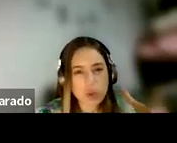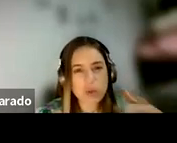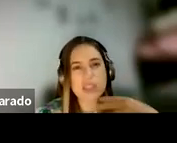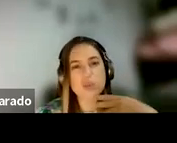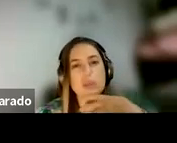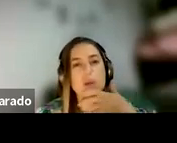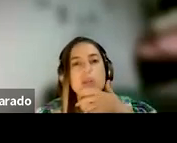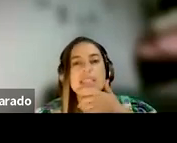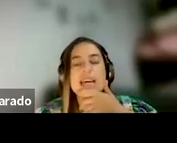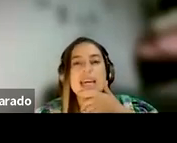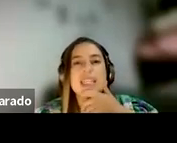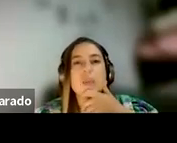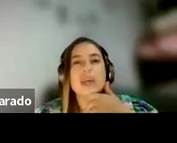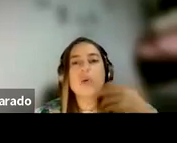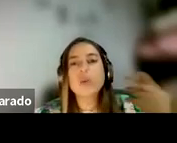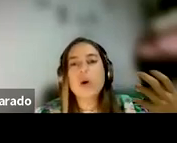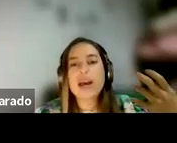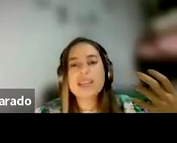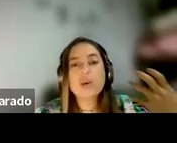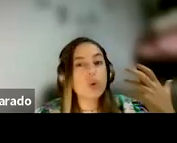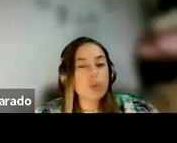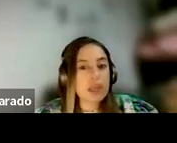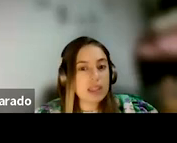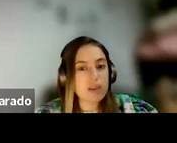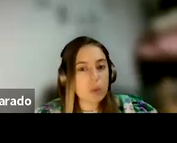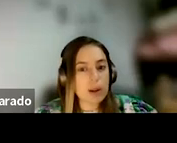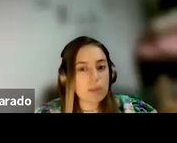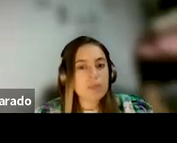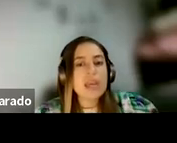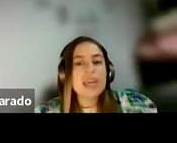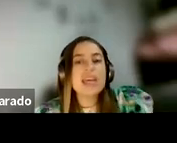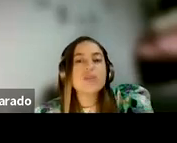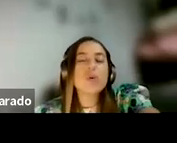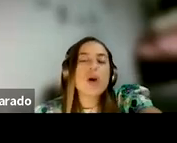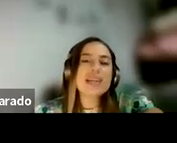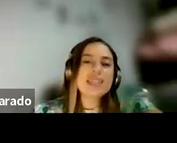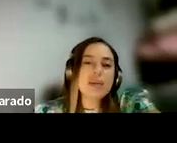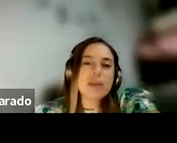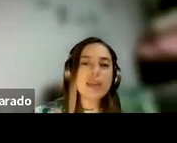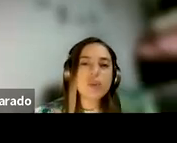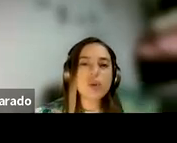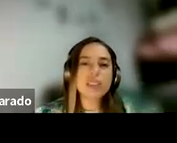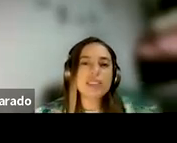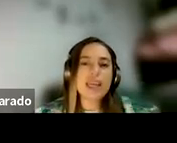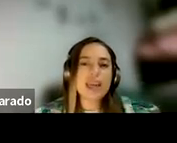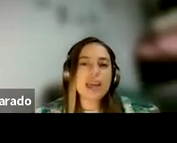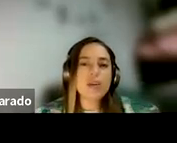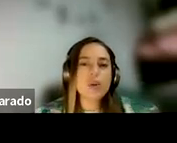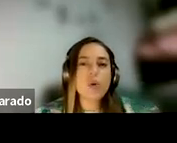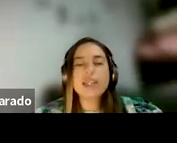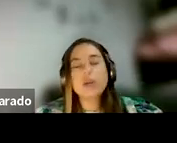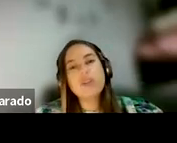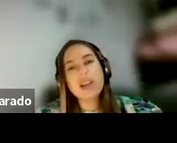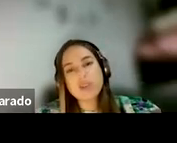a la expresión de nuestras opiniones, y también en cuanto a esa autonomía individual. Y esto hace también, entonces, que